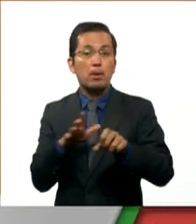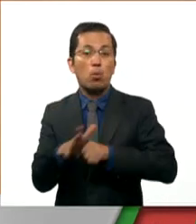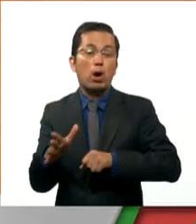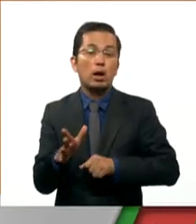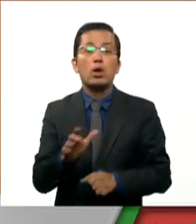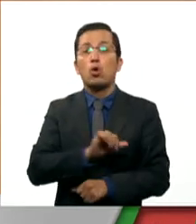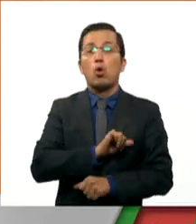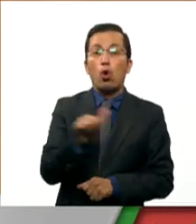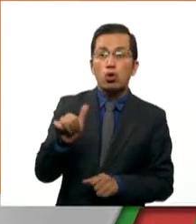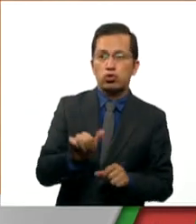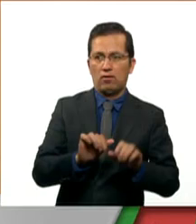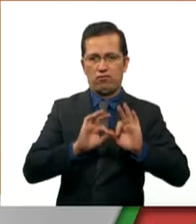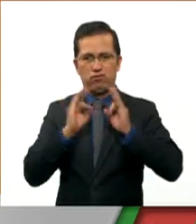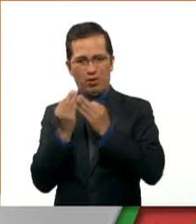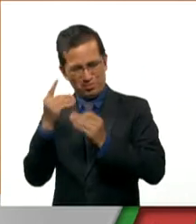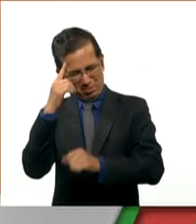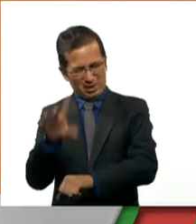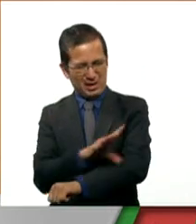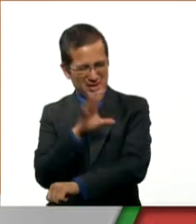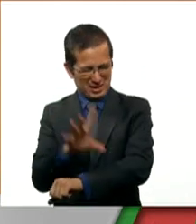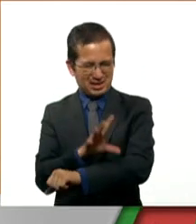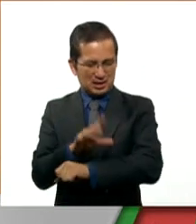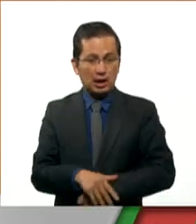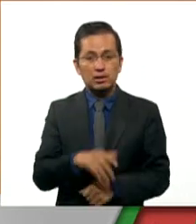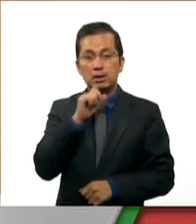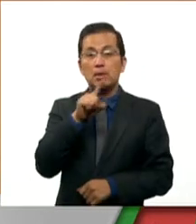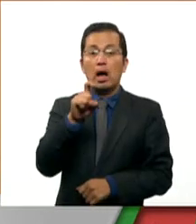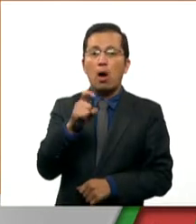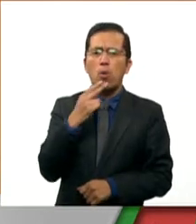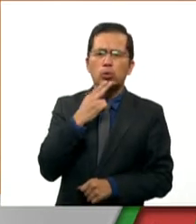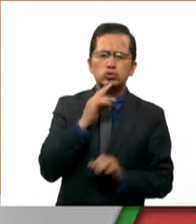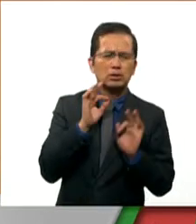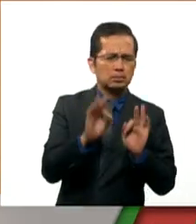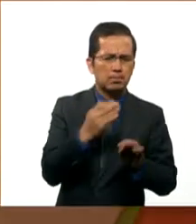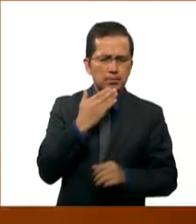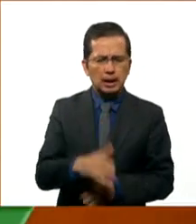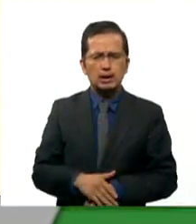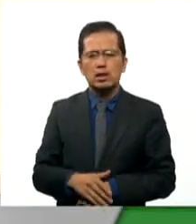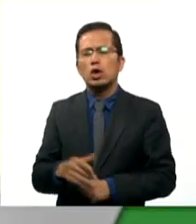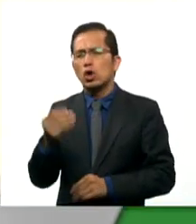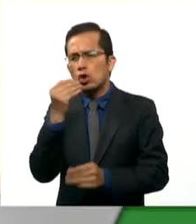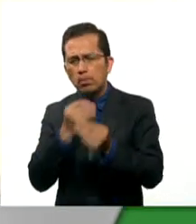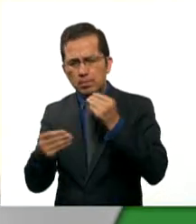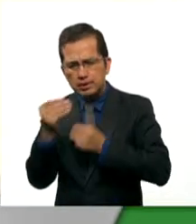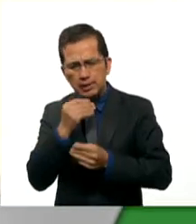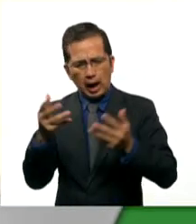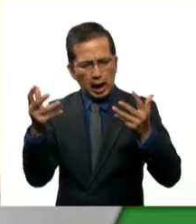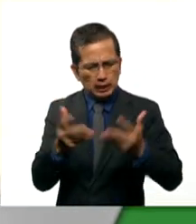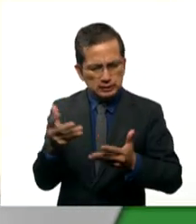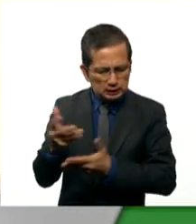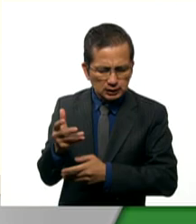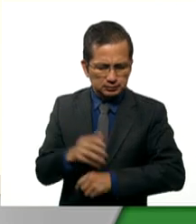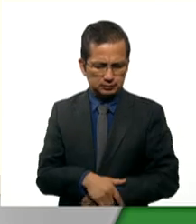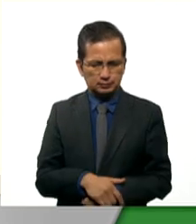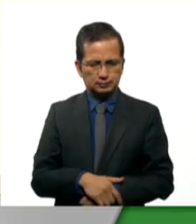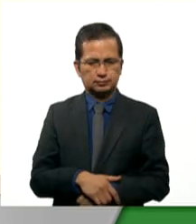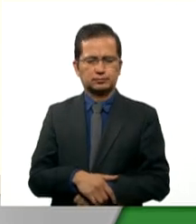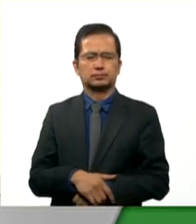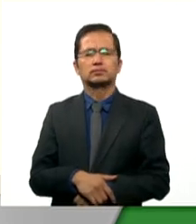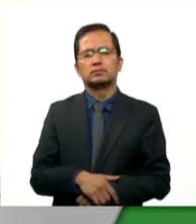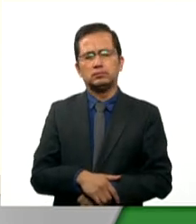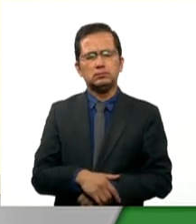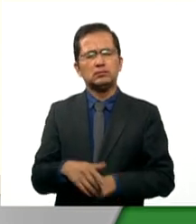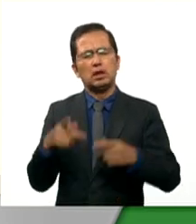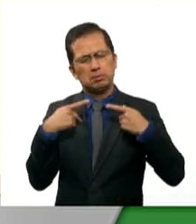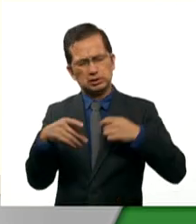alternativas, el uso eficaz del agua, la producción de alimentos. Con la participación de embajadores de